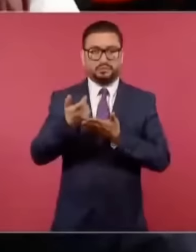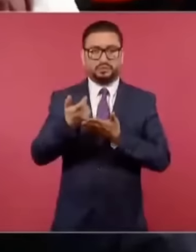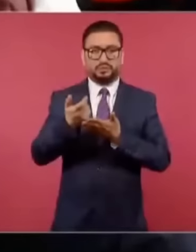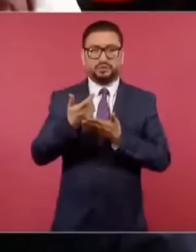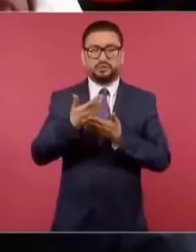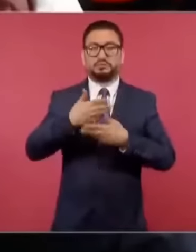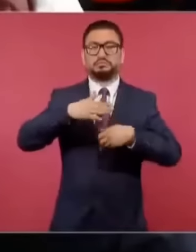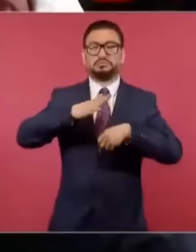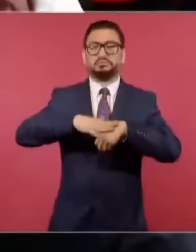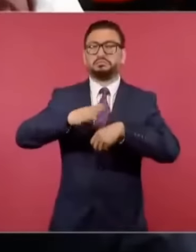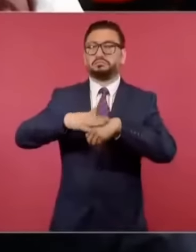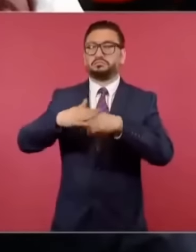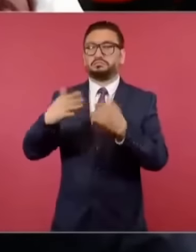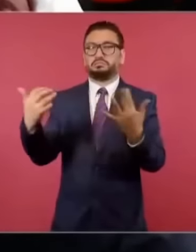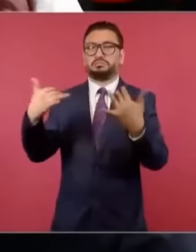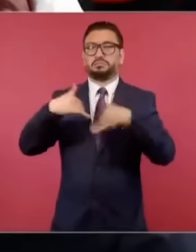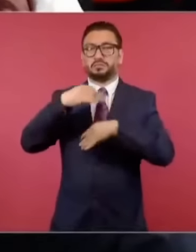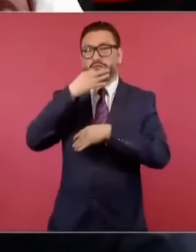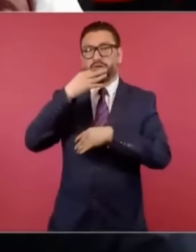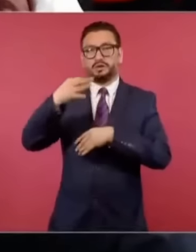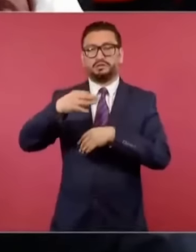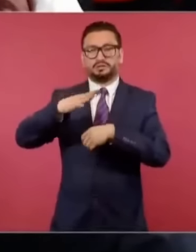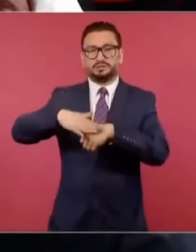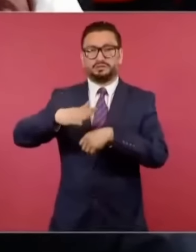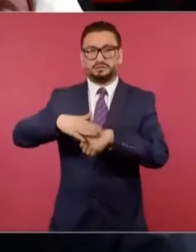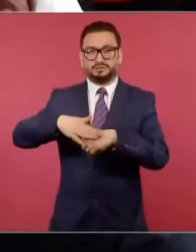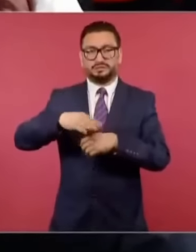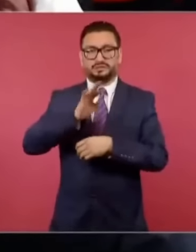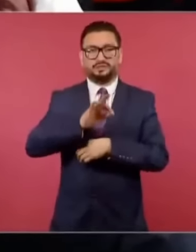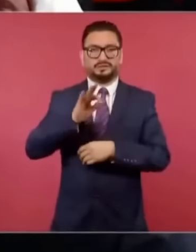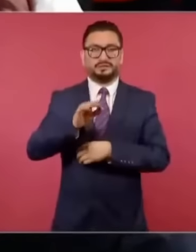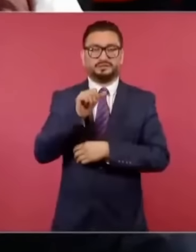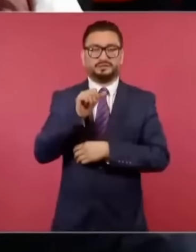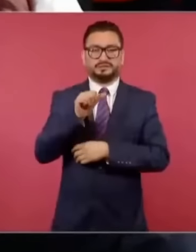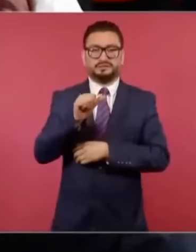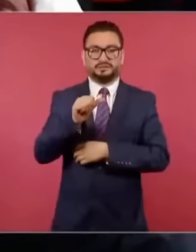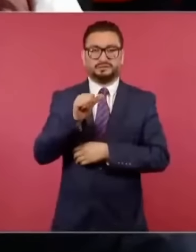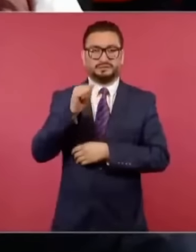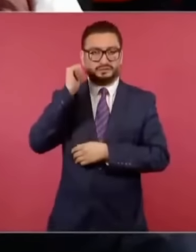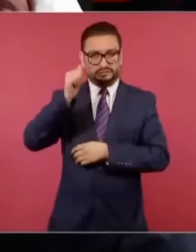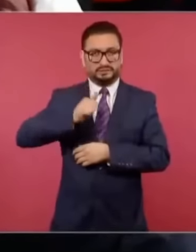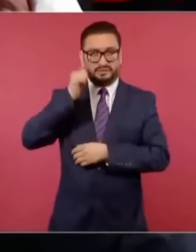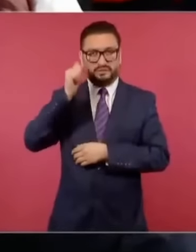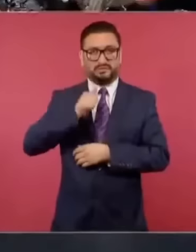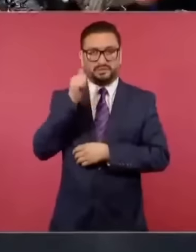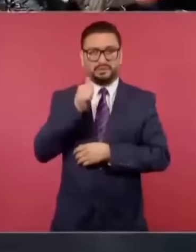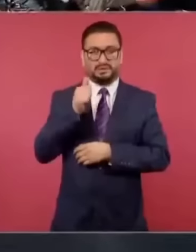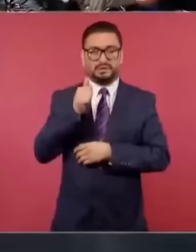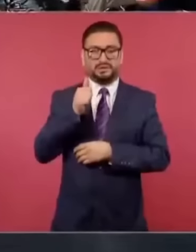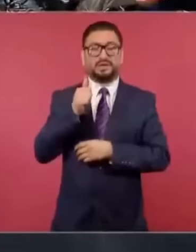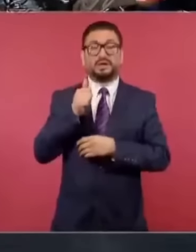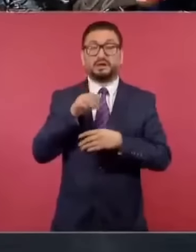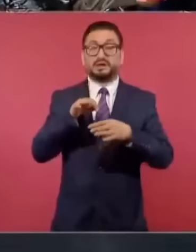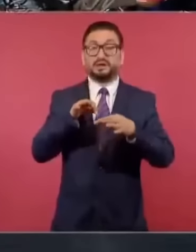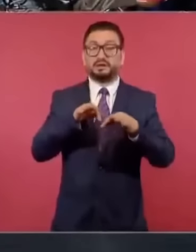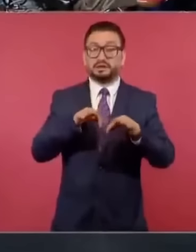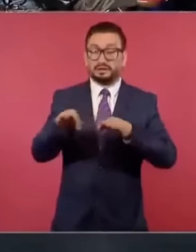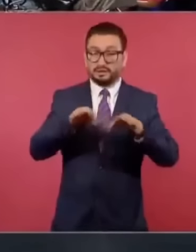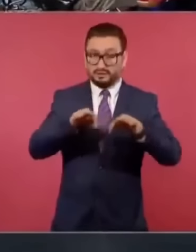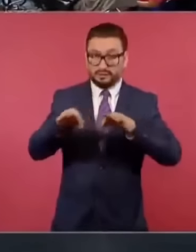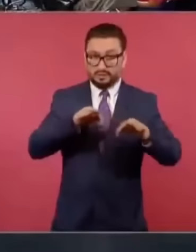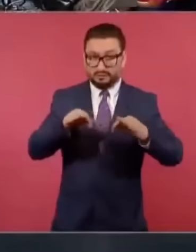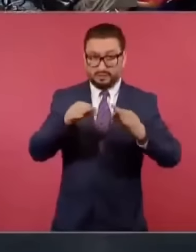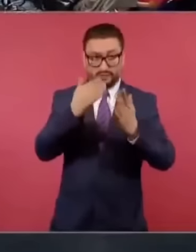convocó para informarles que a partir de esta fecha, el 16 de abril, las condiciones laborales en las que